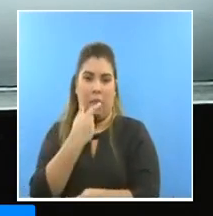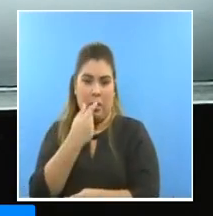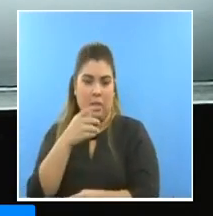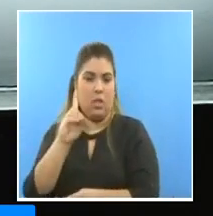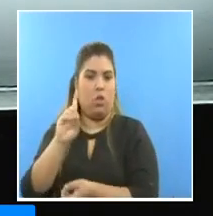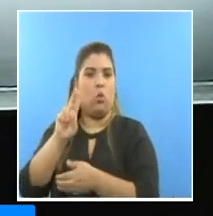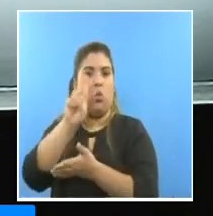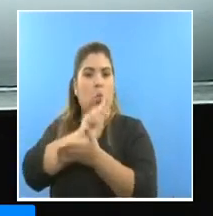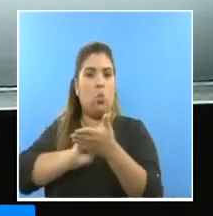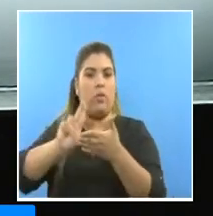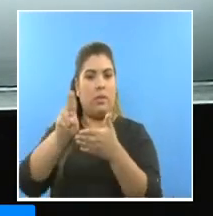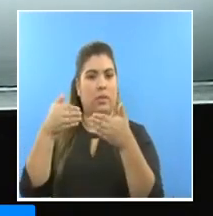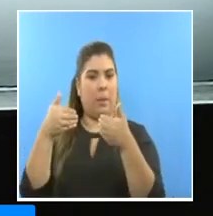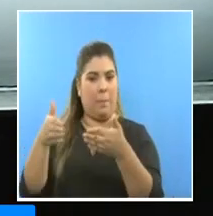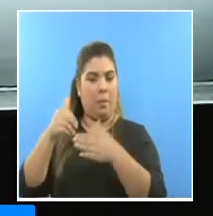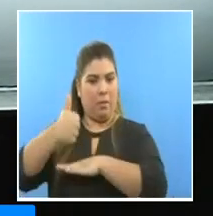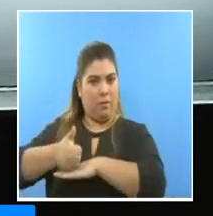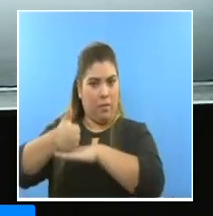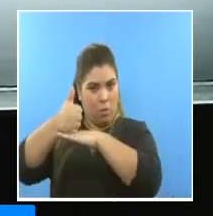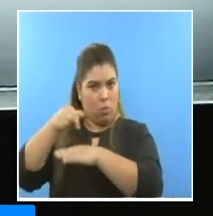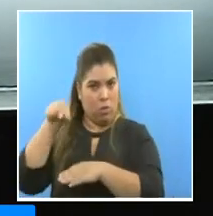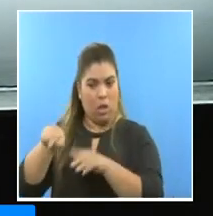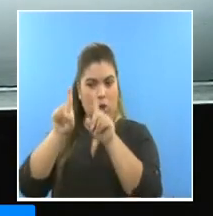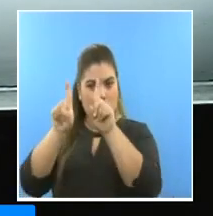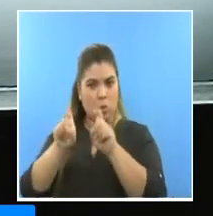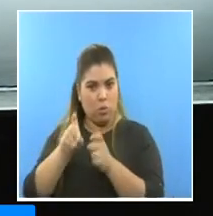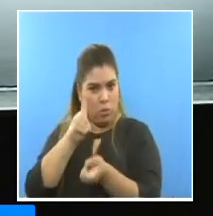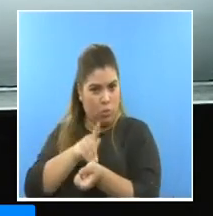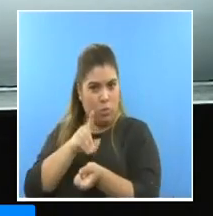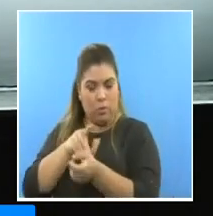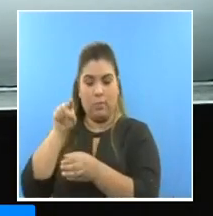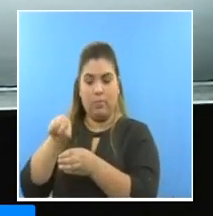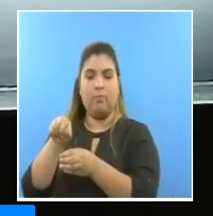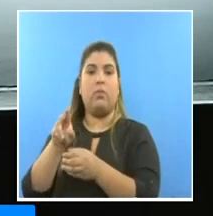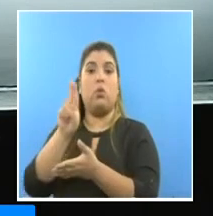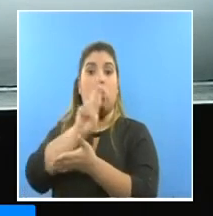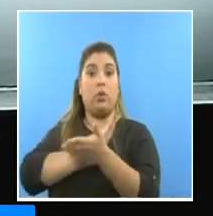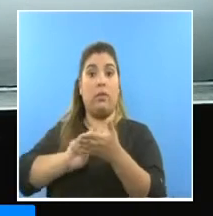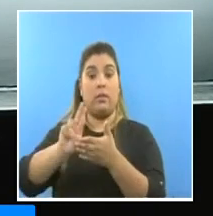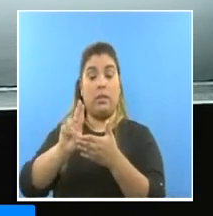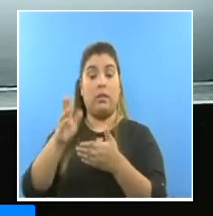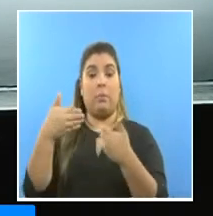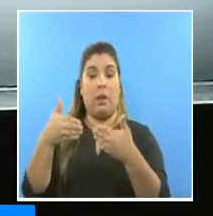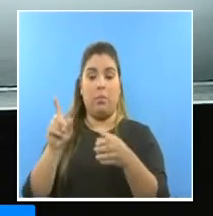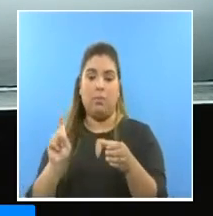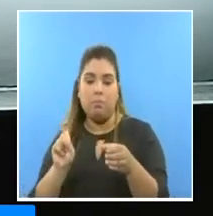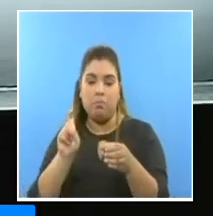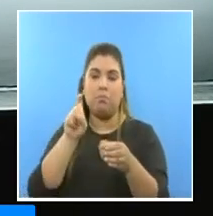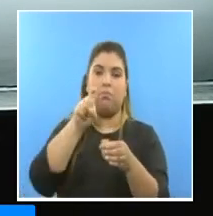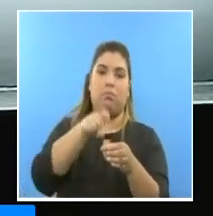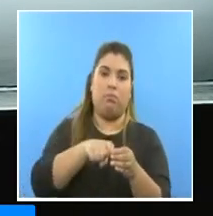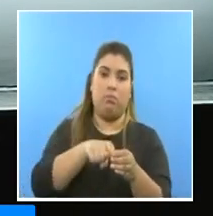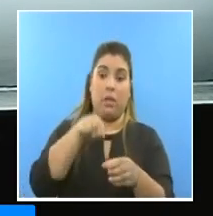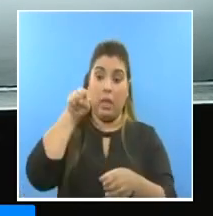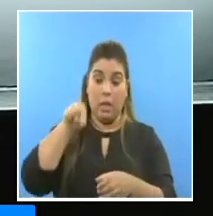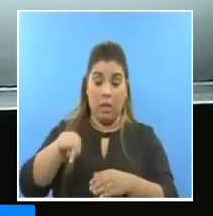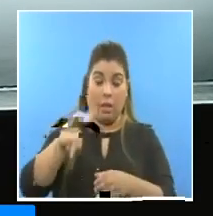Nuestra facultad surgió en 1951.